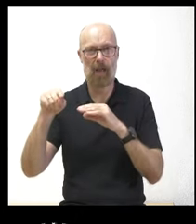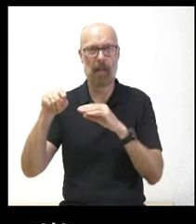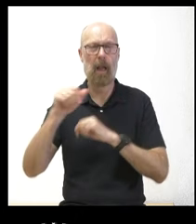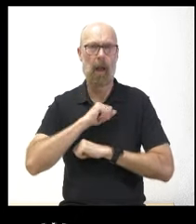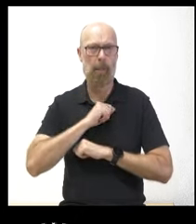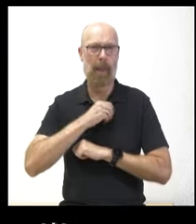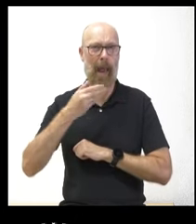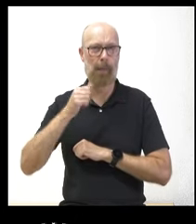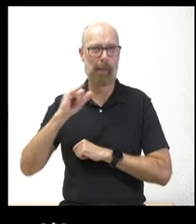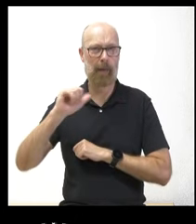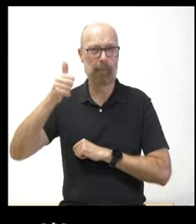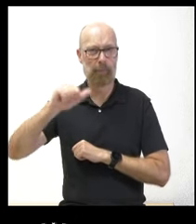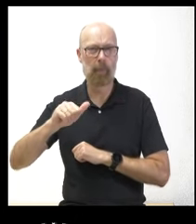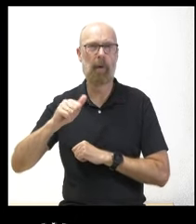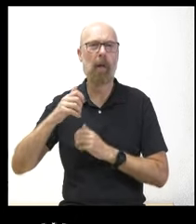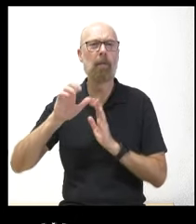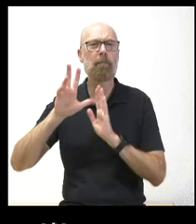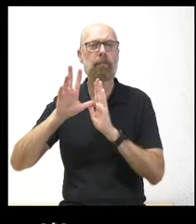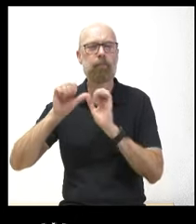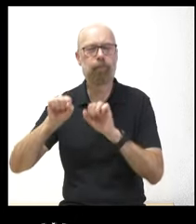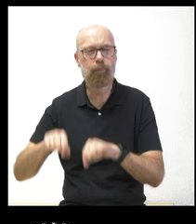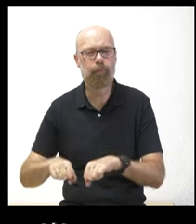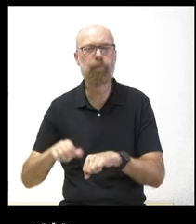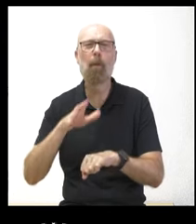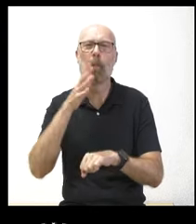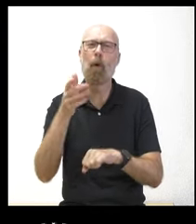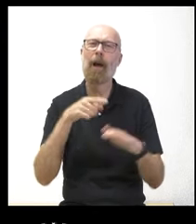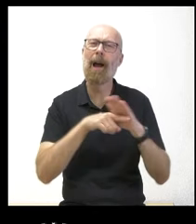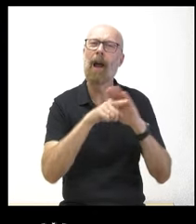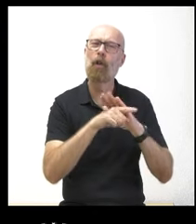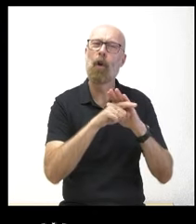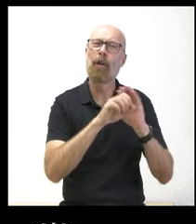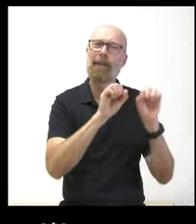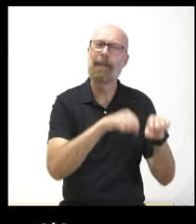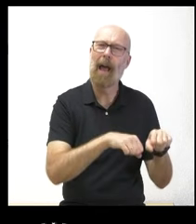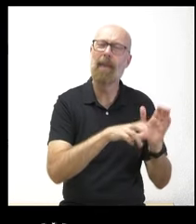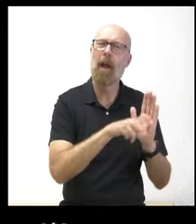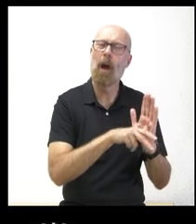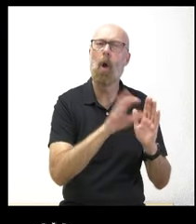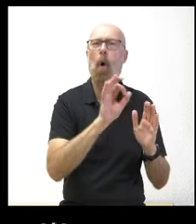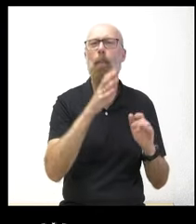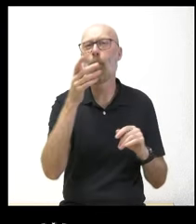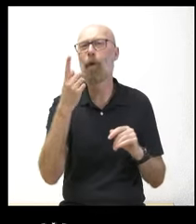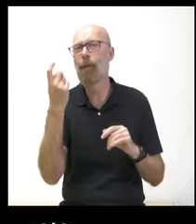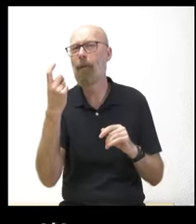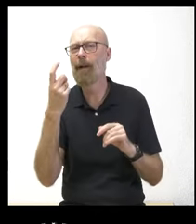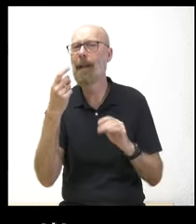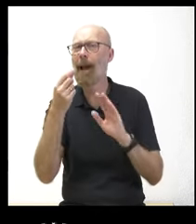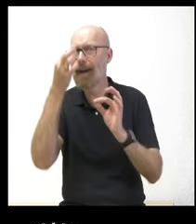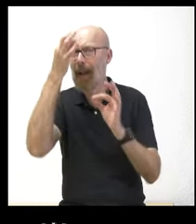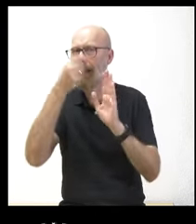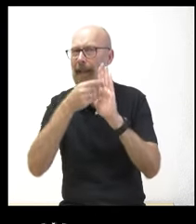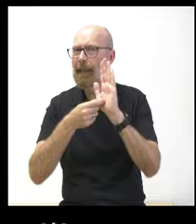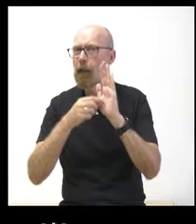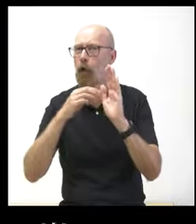la tardanza no es por una cuestión de retraso en la tramitación sino porque no reúnen los requisitos o condiciones para ser BIC